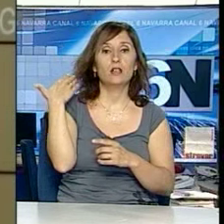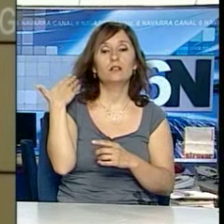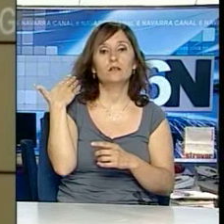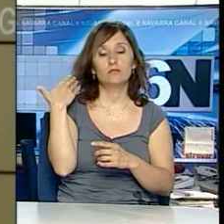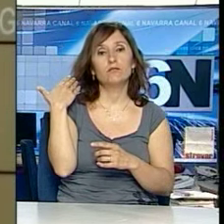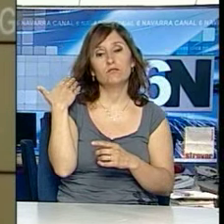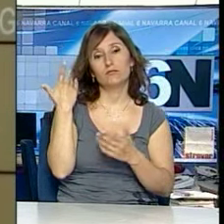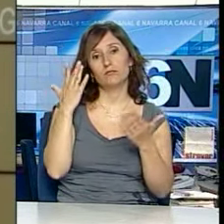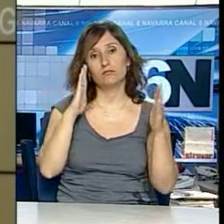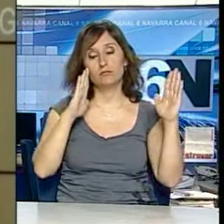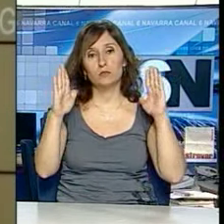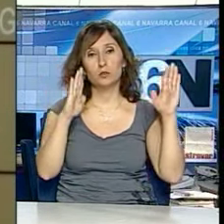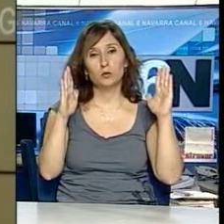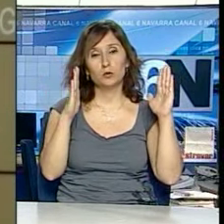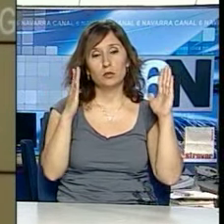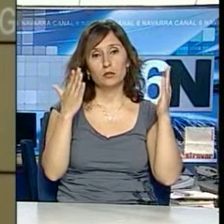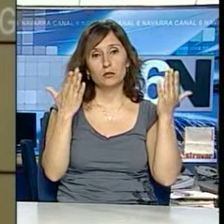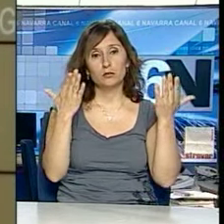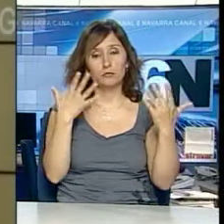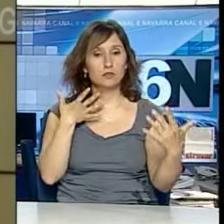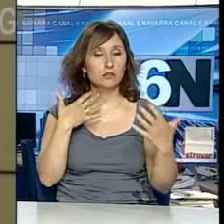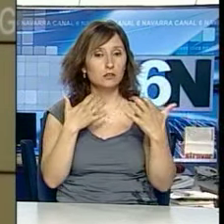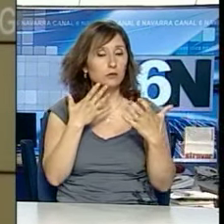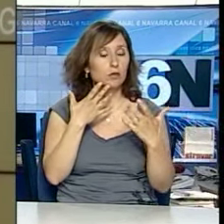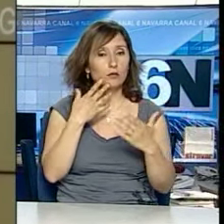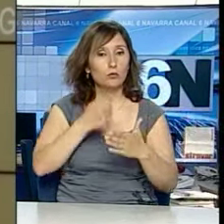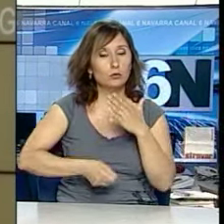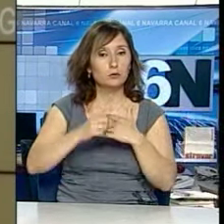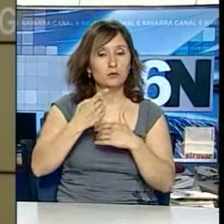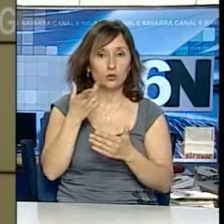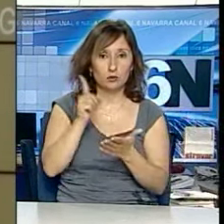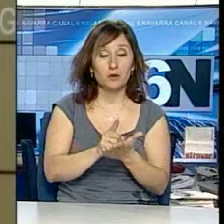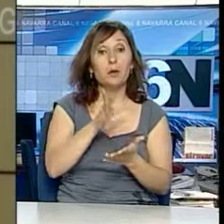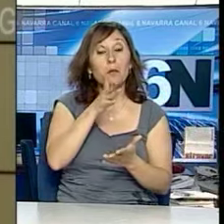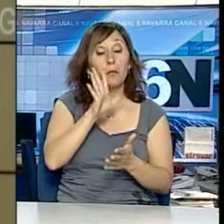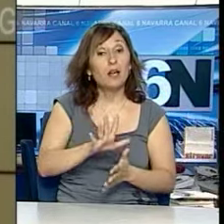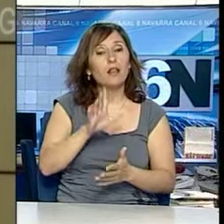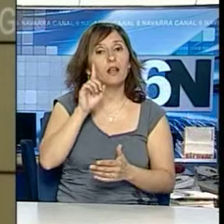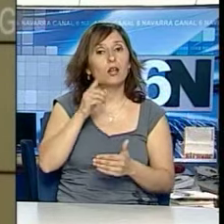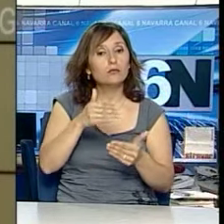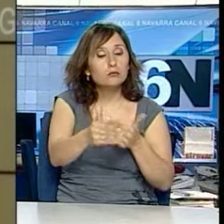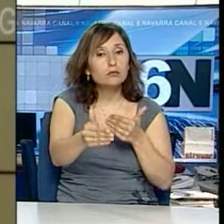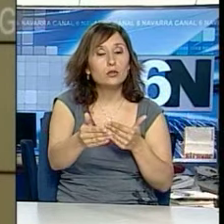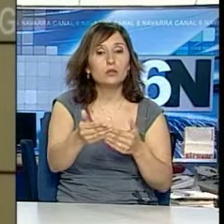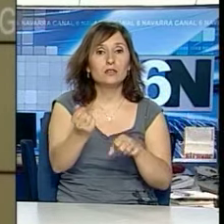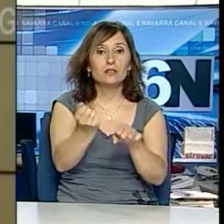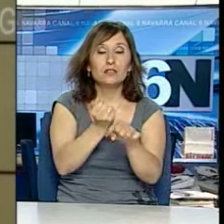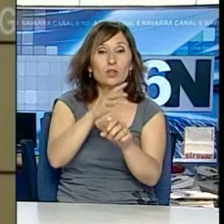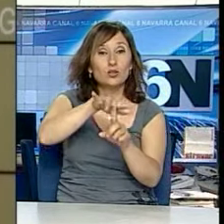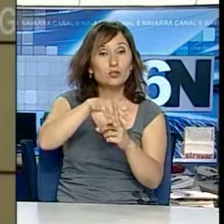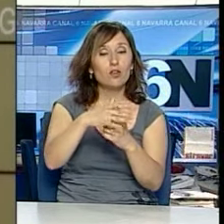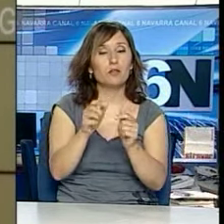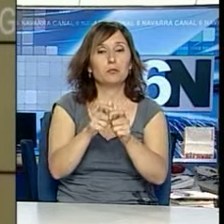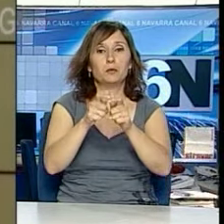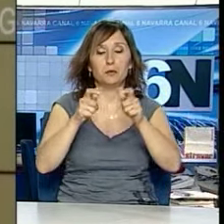durante el tiempo más intenso de la crisis y anuncian también una recuperación de la situación